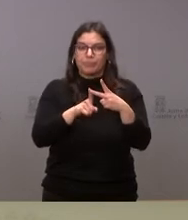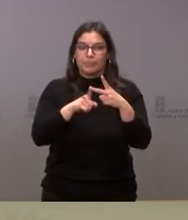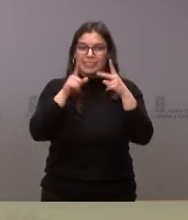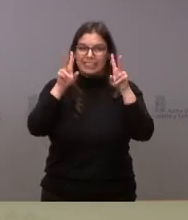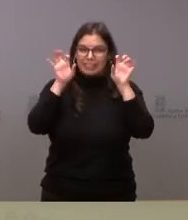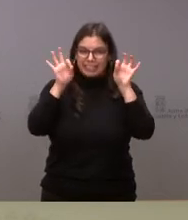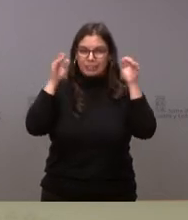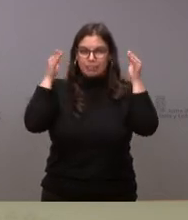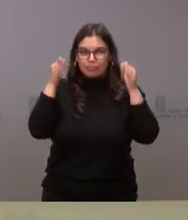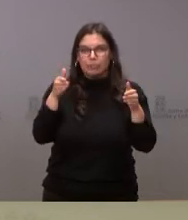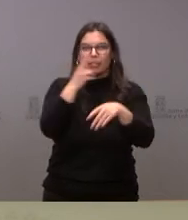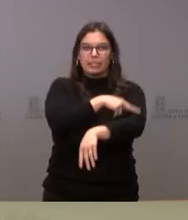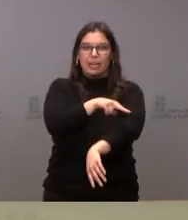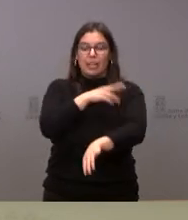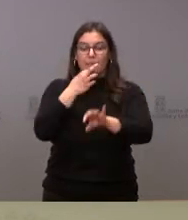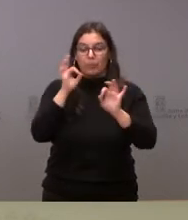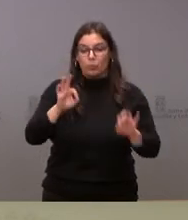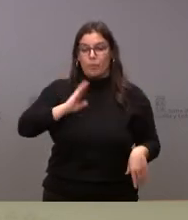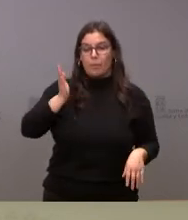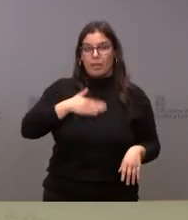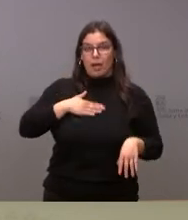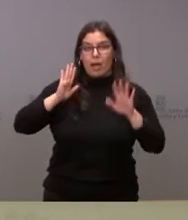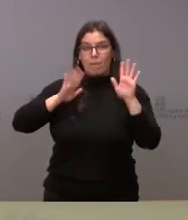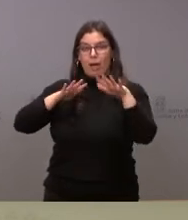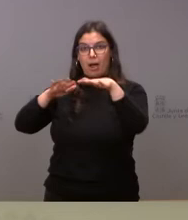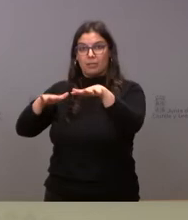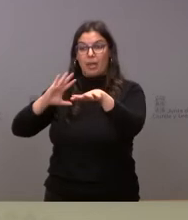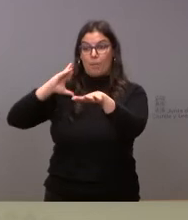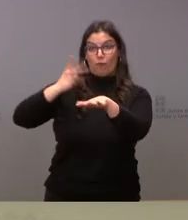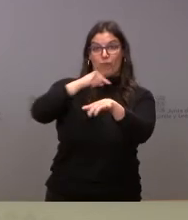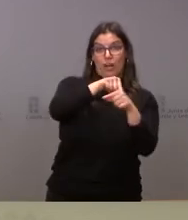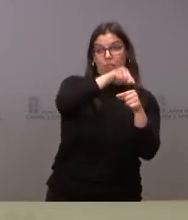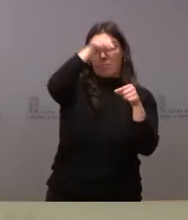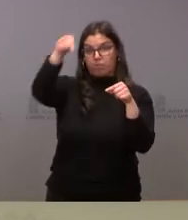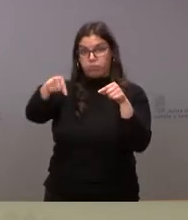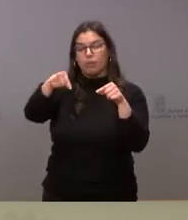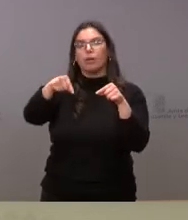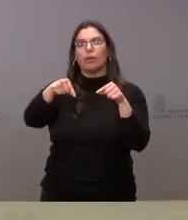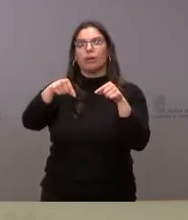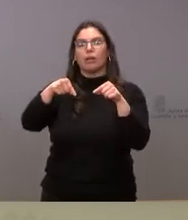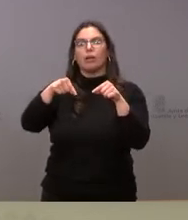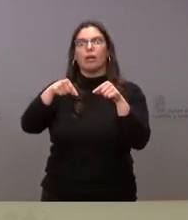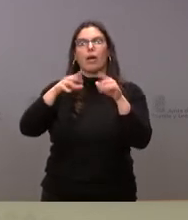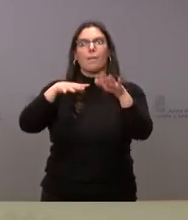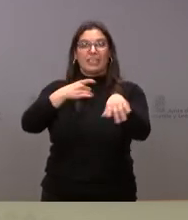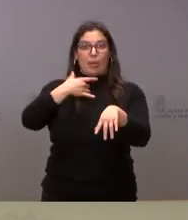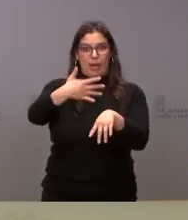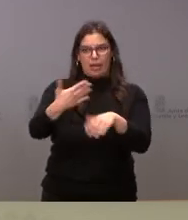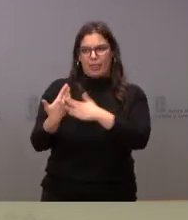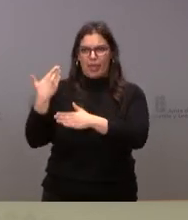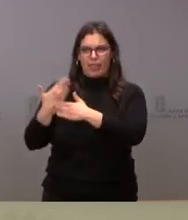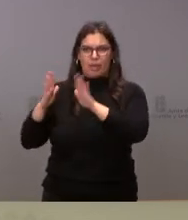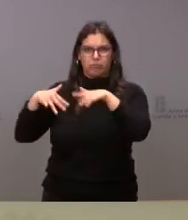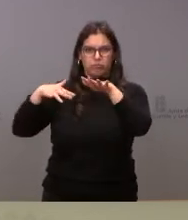concreto de la sanidad. Mañana llega la marcha blanca de Ponferrada, que durante todos estos días han estado haciendo movilizaciones al